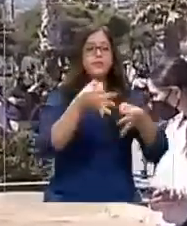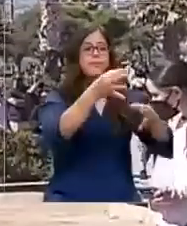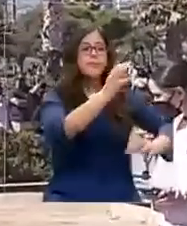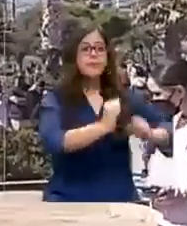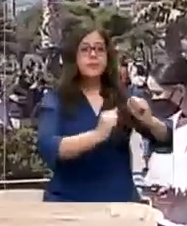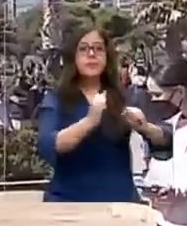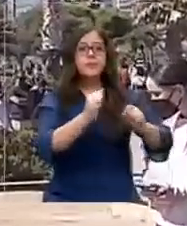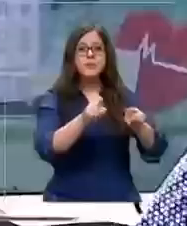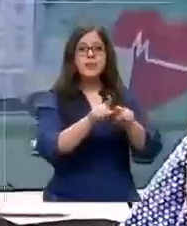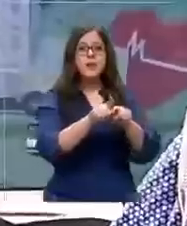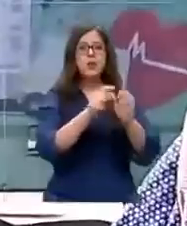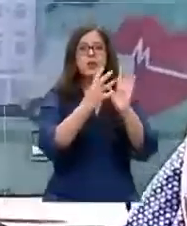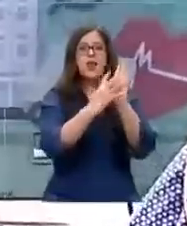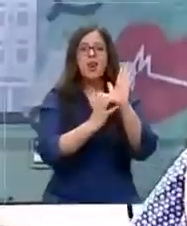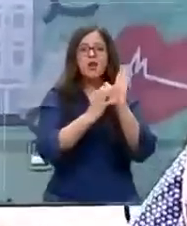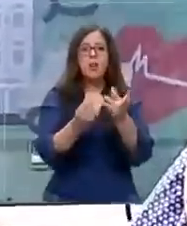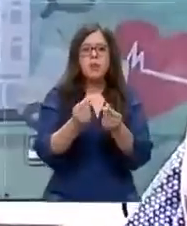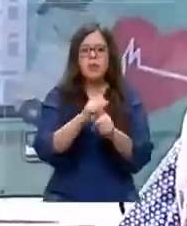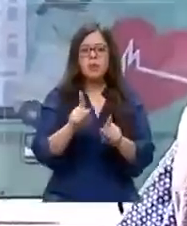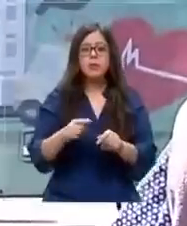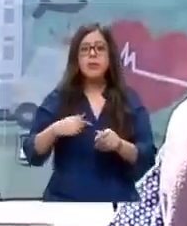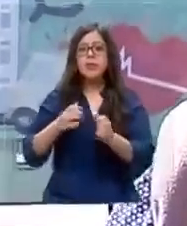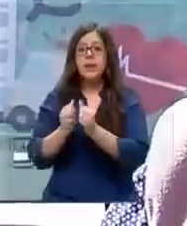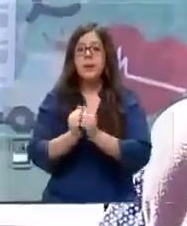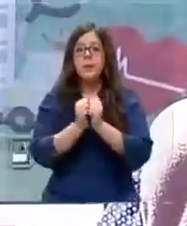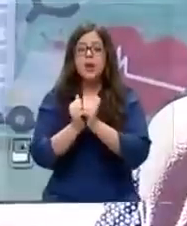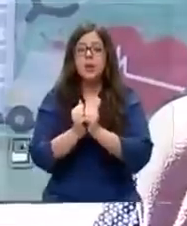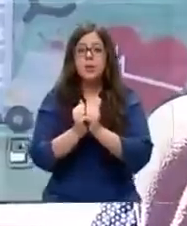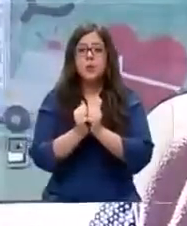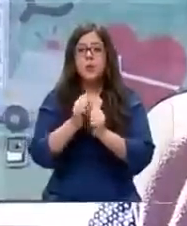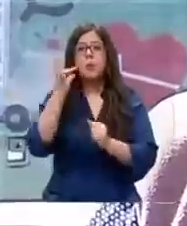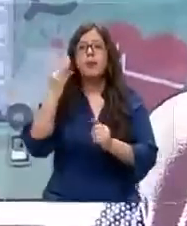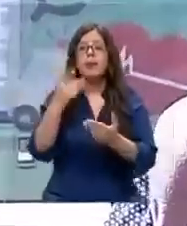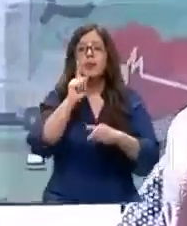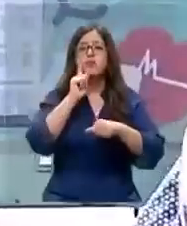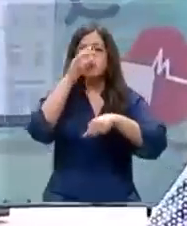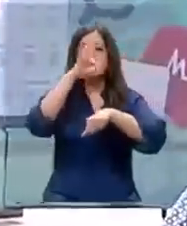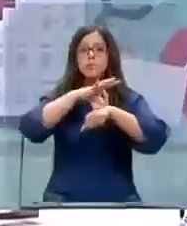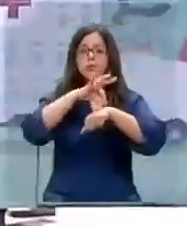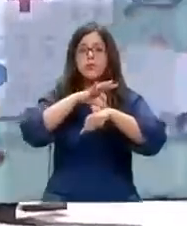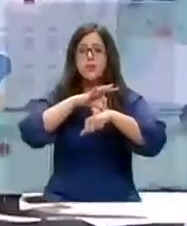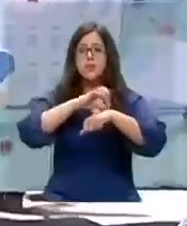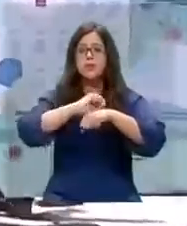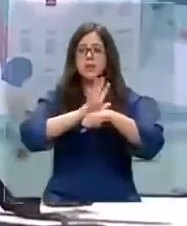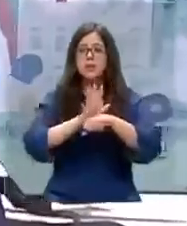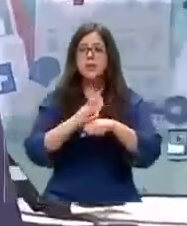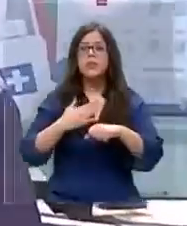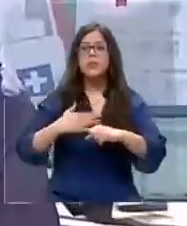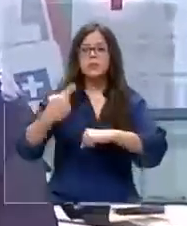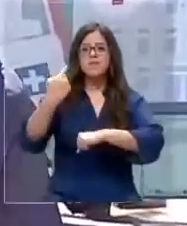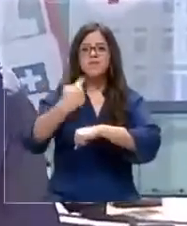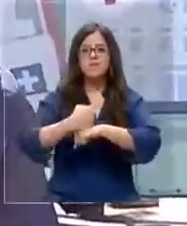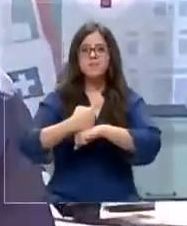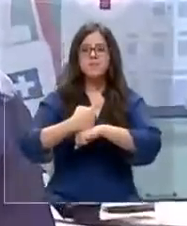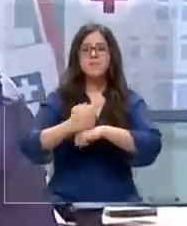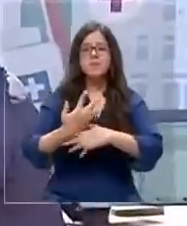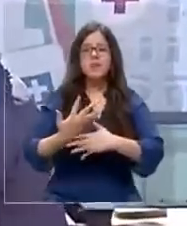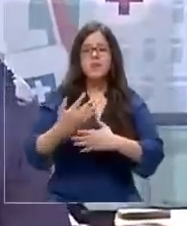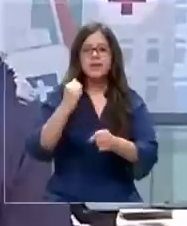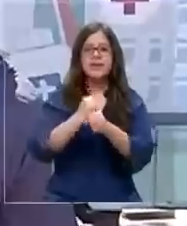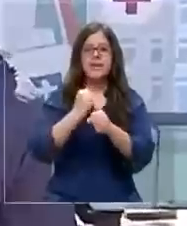que no me descuenten. Una compañera está con COVID y me pidieron, me lo exigieron en el trabajo. Ya.